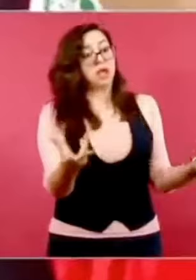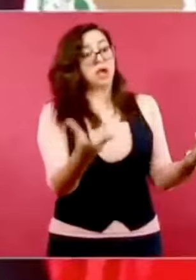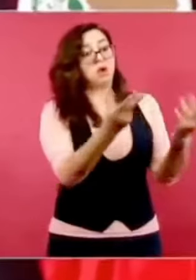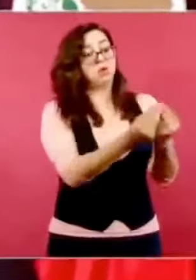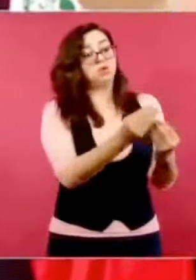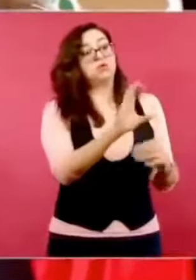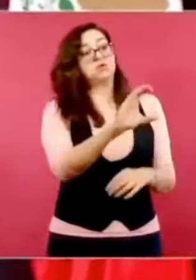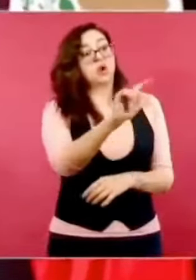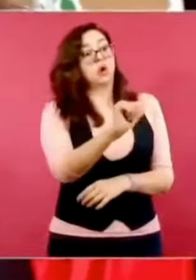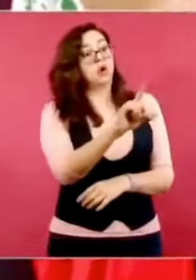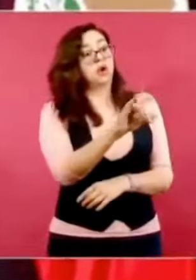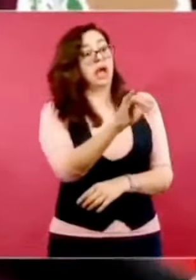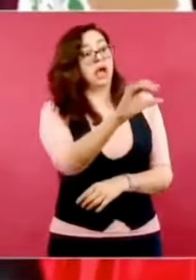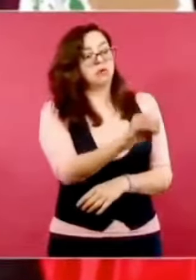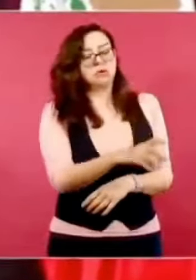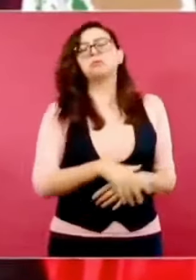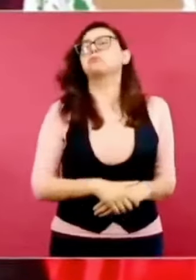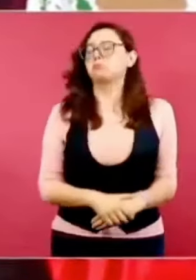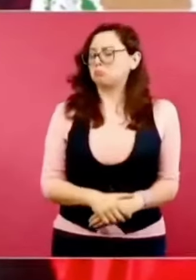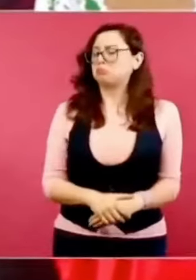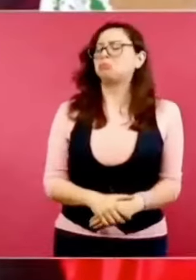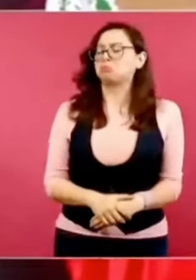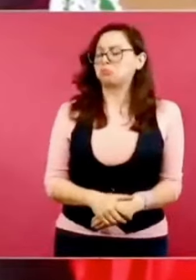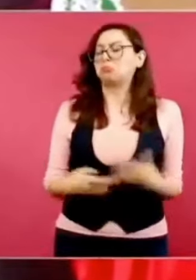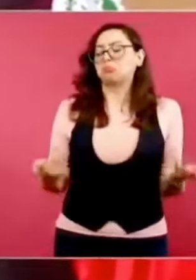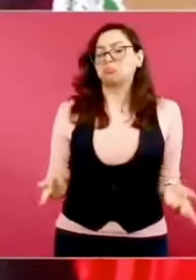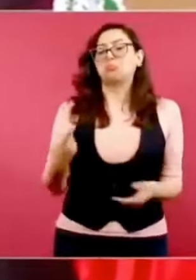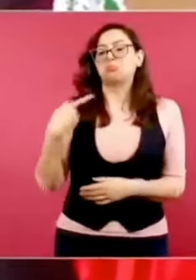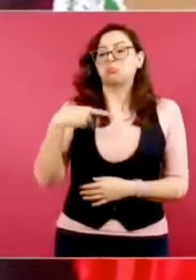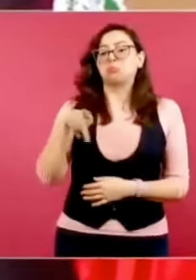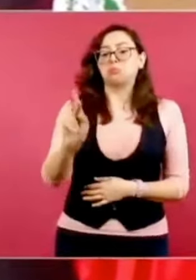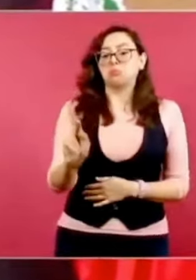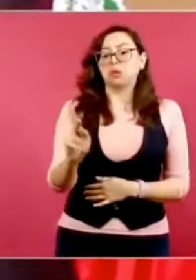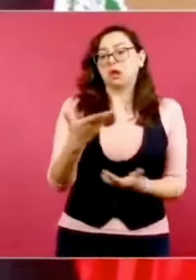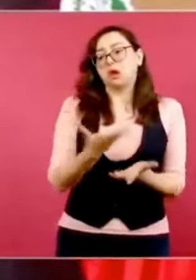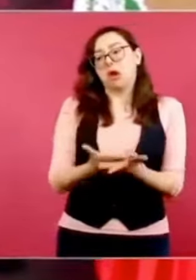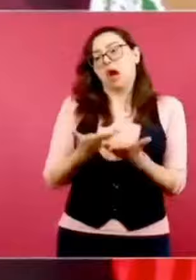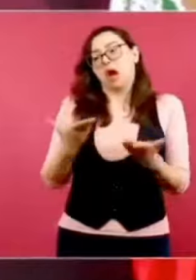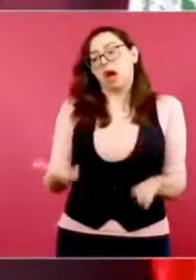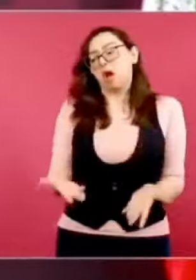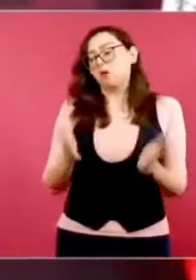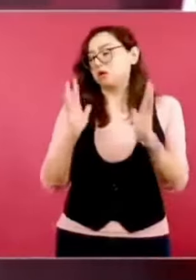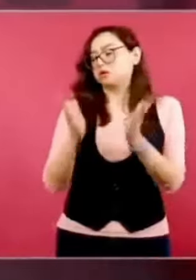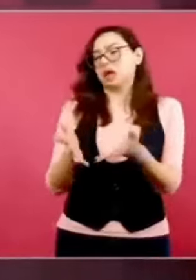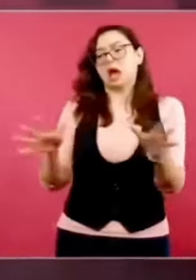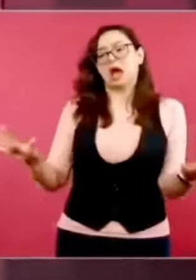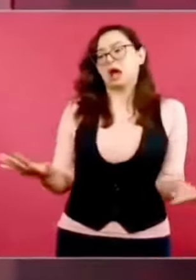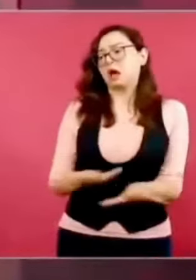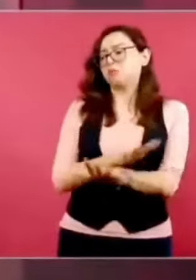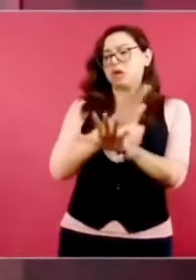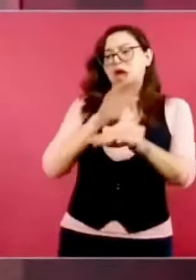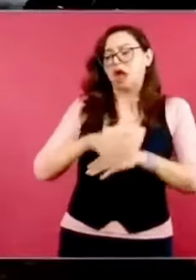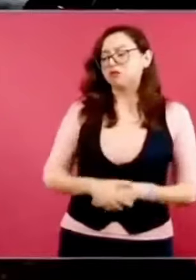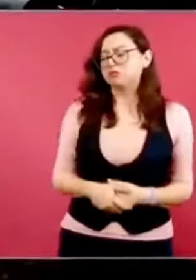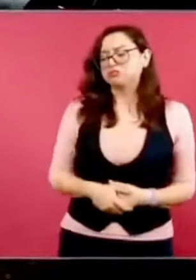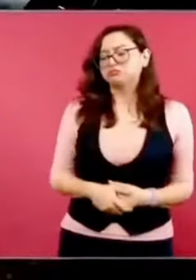de si usted me dice que es candidato esto significa que ya cambiaron